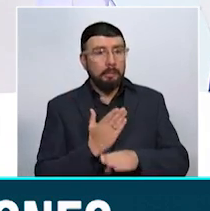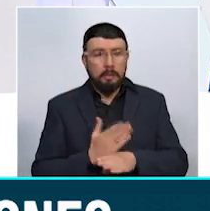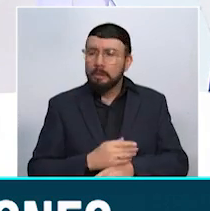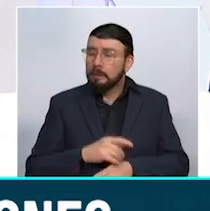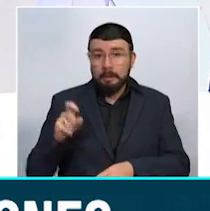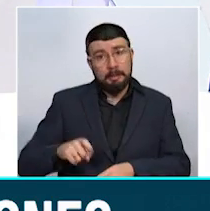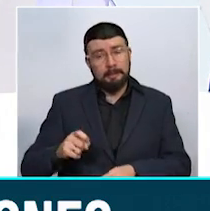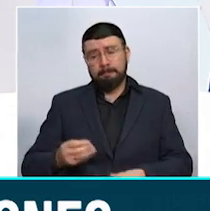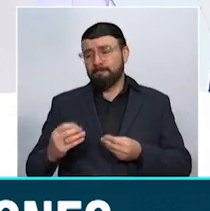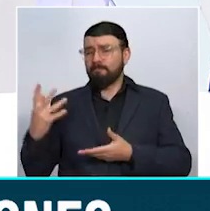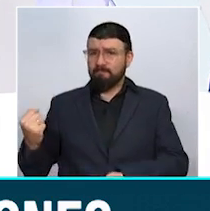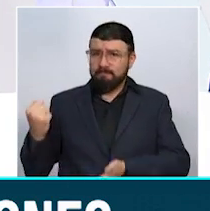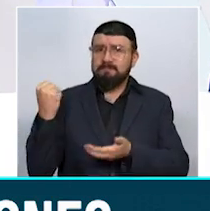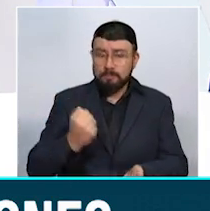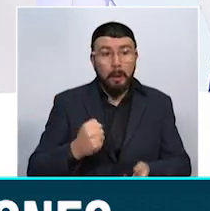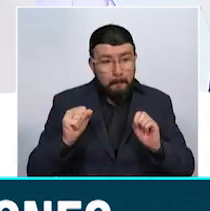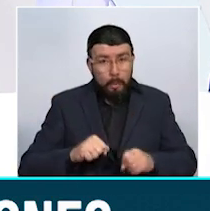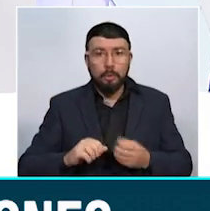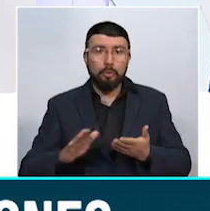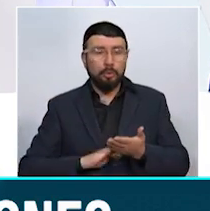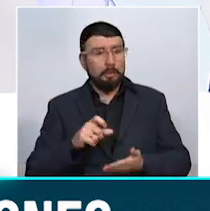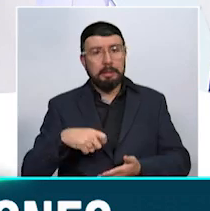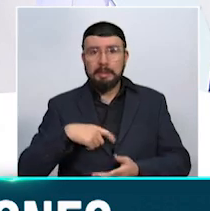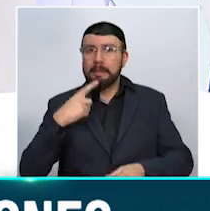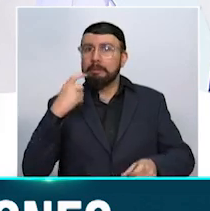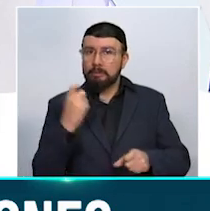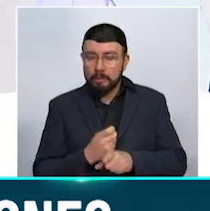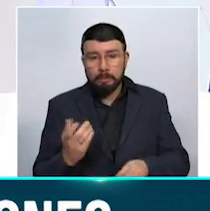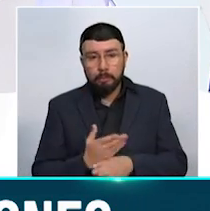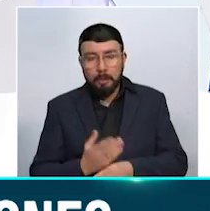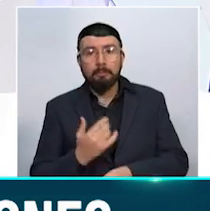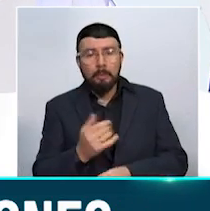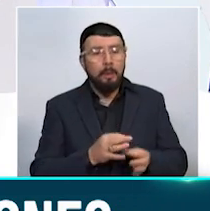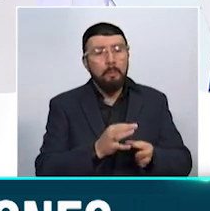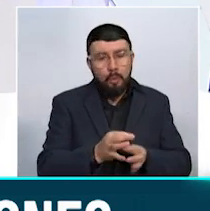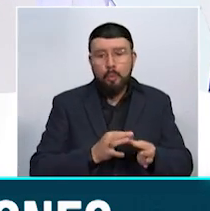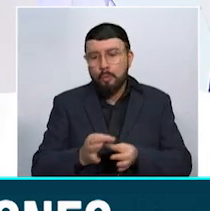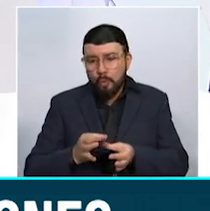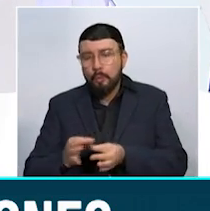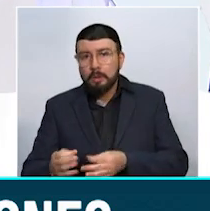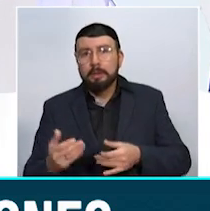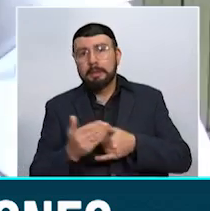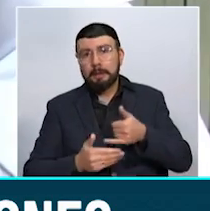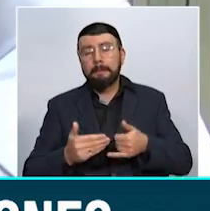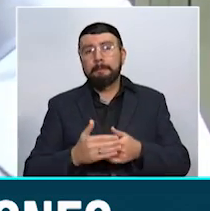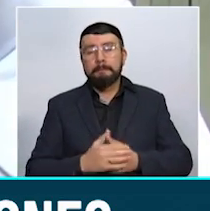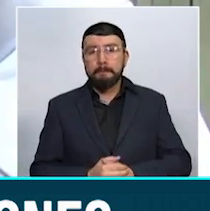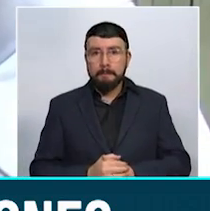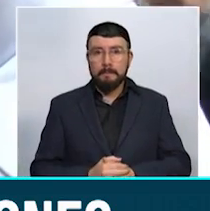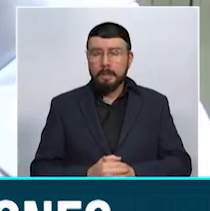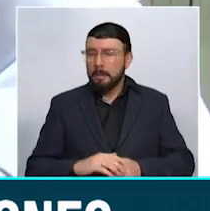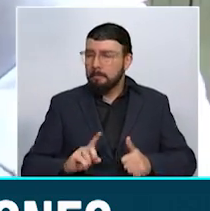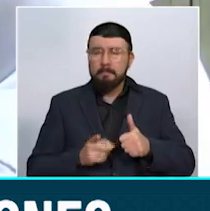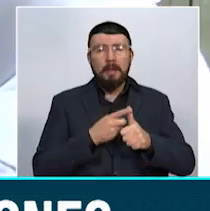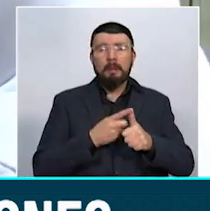muchos recursos para poder superar esta difícil crisis que se enfrentan en otros municipios del departamento. En primer lugar,